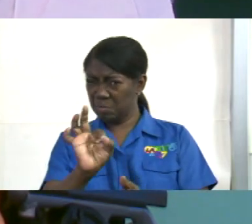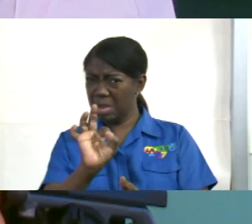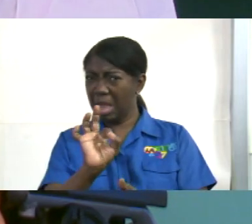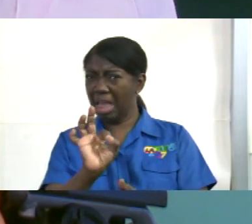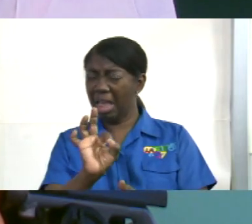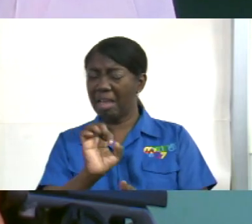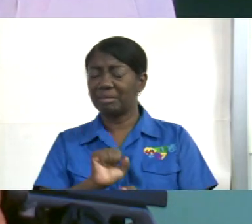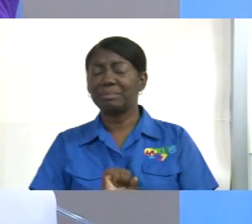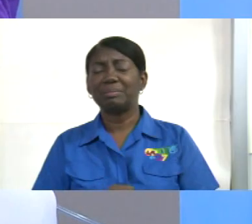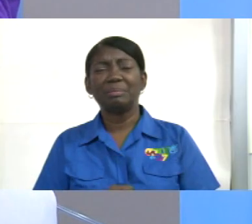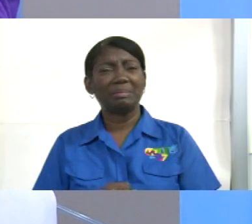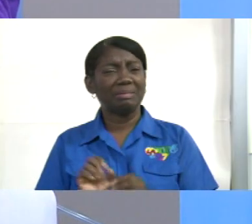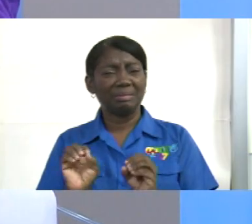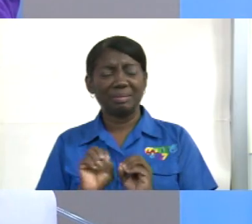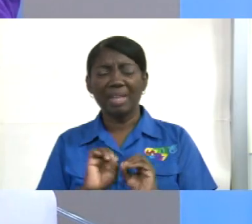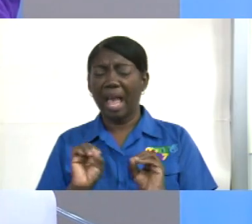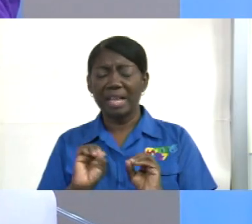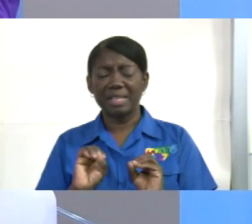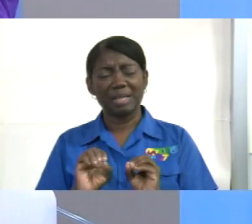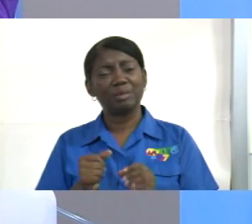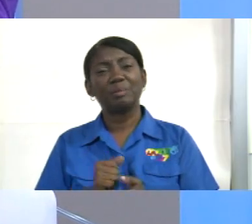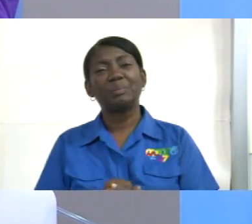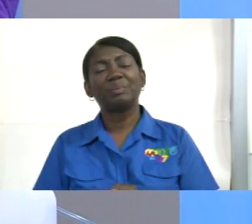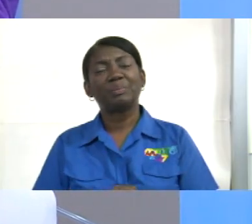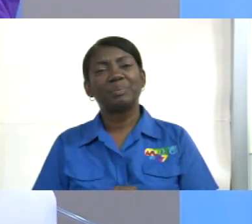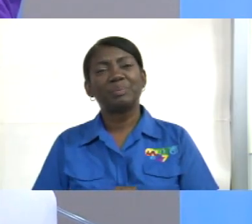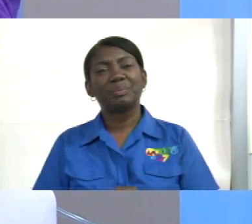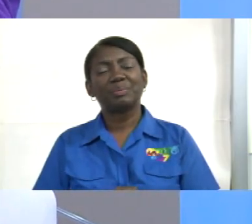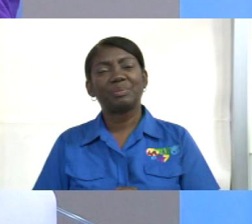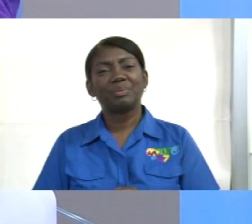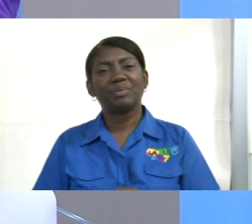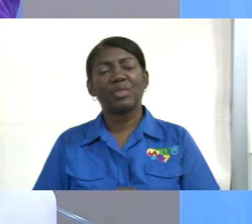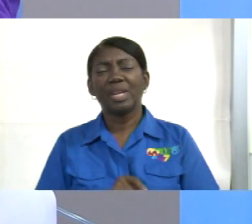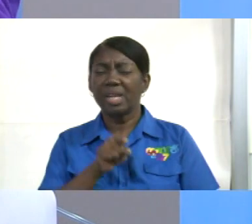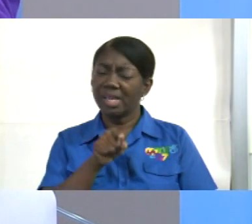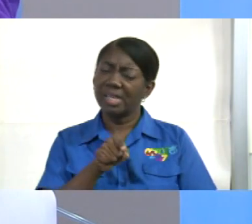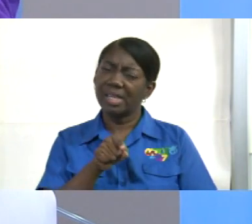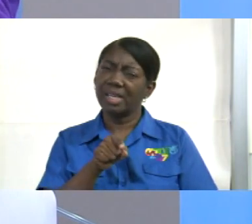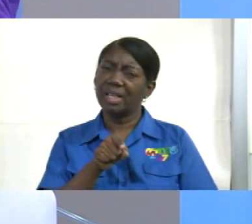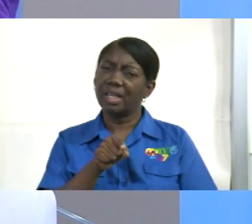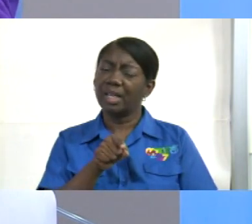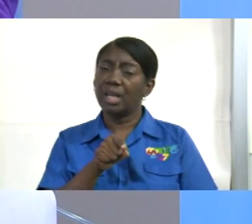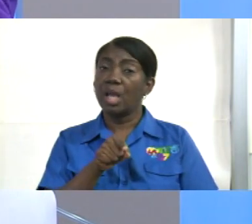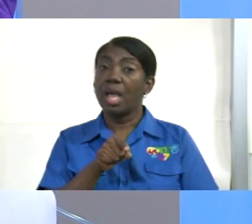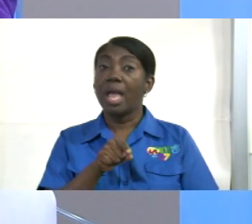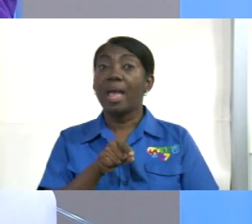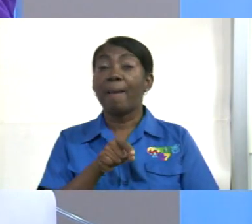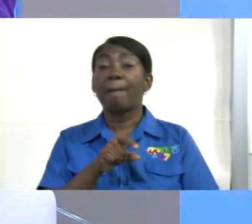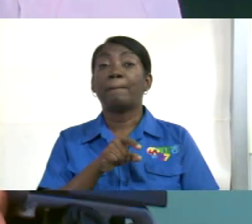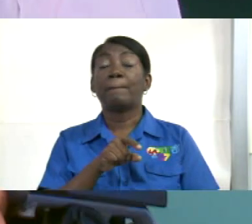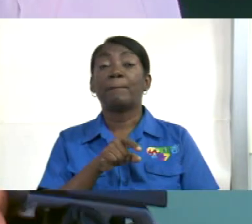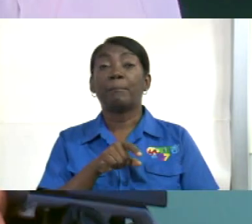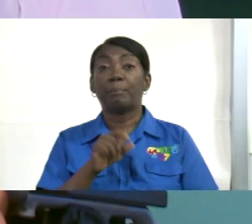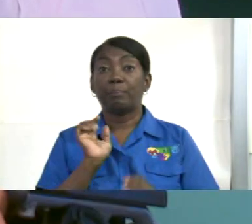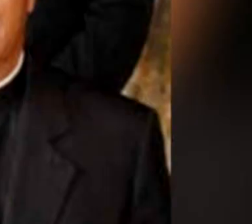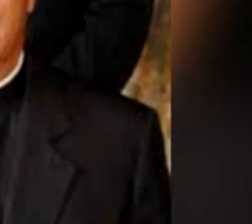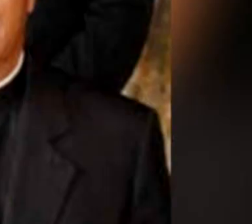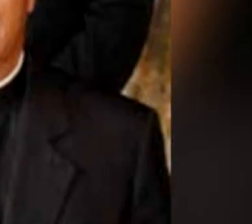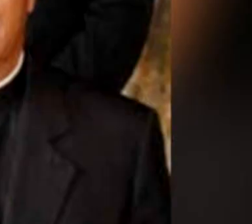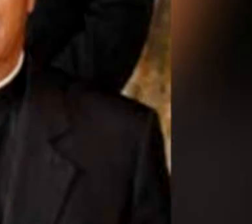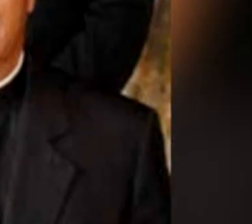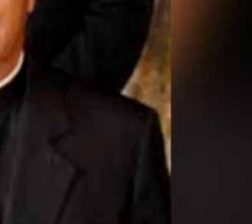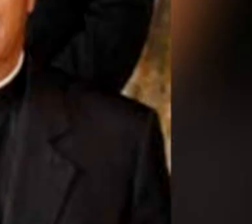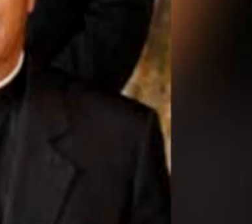No, no, Sí. ese es como cuando el Papa Juan Pablo II, ¿se acuerda? Ajá.